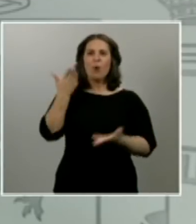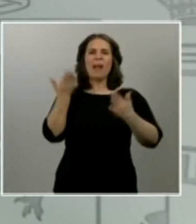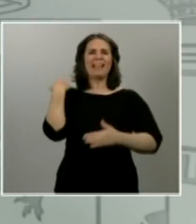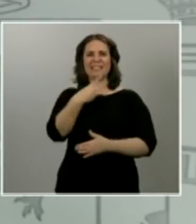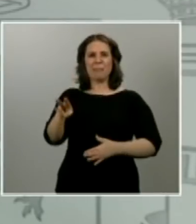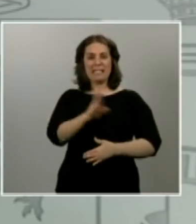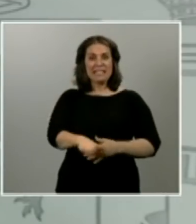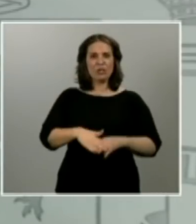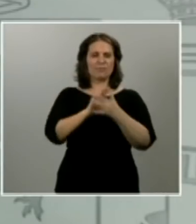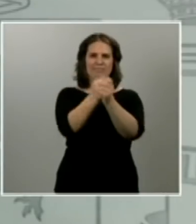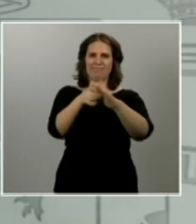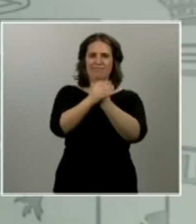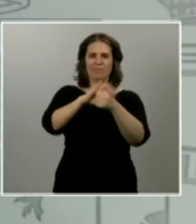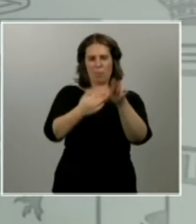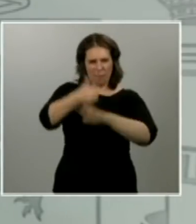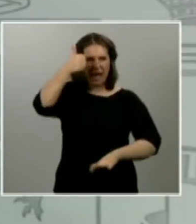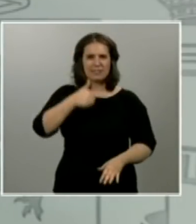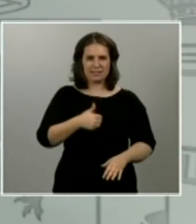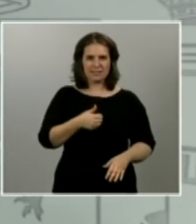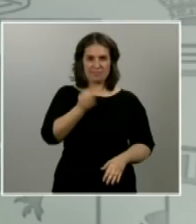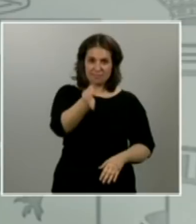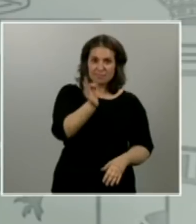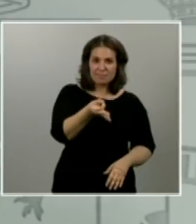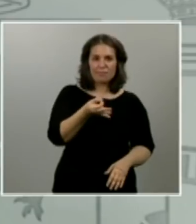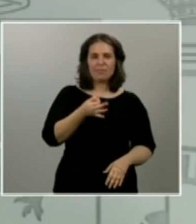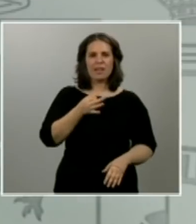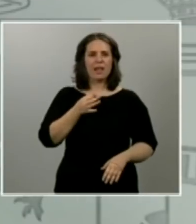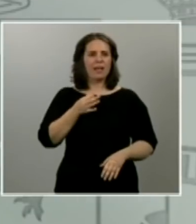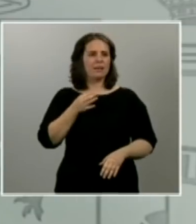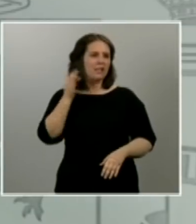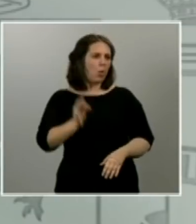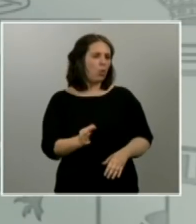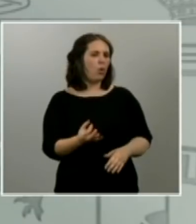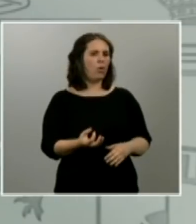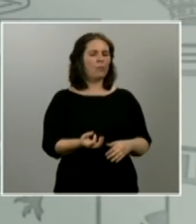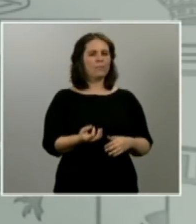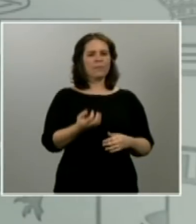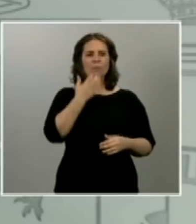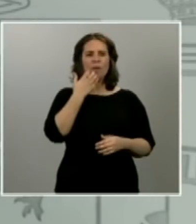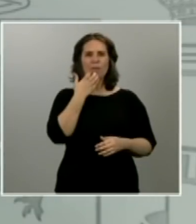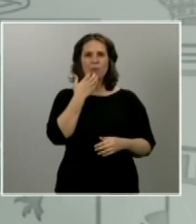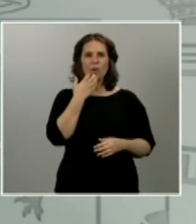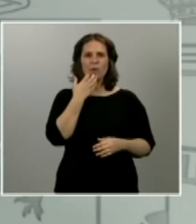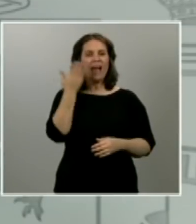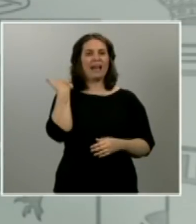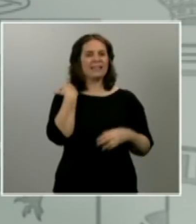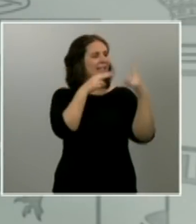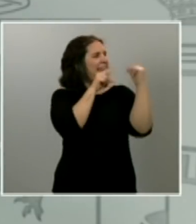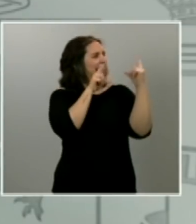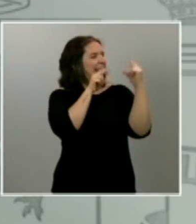aprendiendo que bueno pues podemos hablar en lugar de a tres centímetros como hablábamos antes a un metro